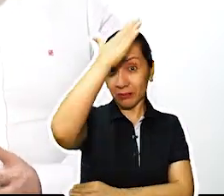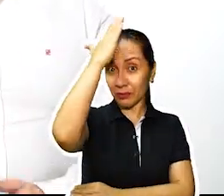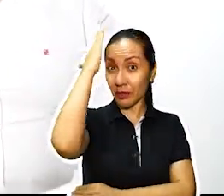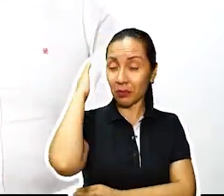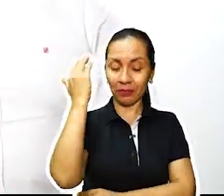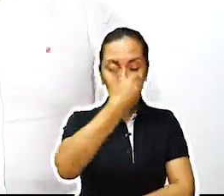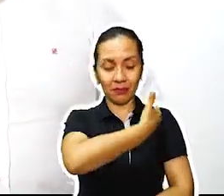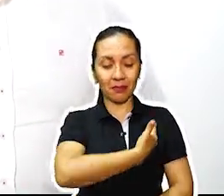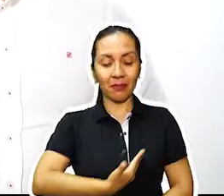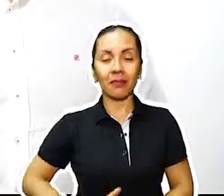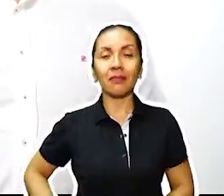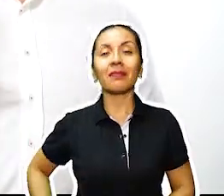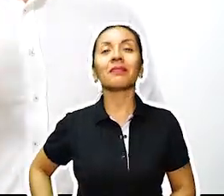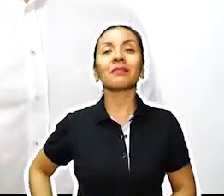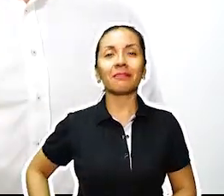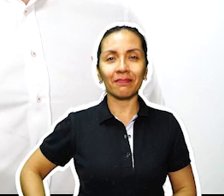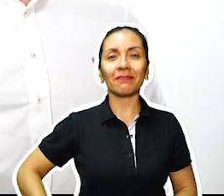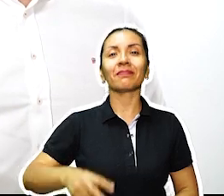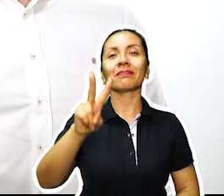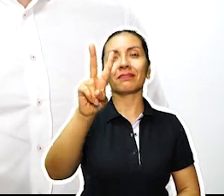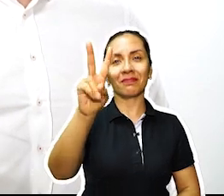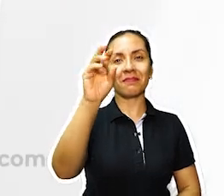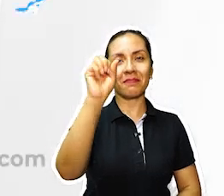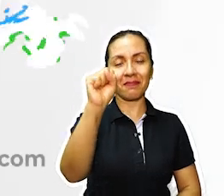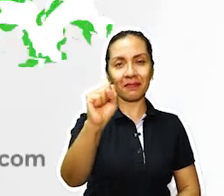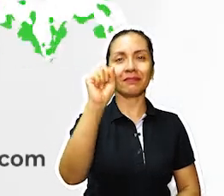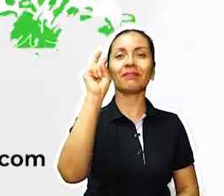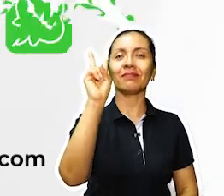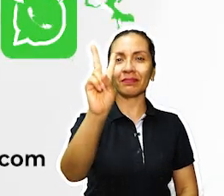Colombia, John Milton, presidente, va.